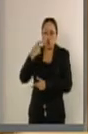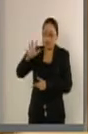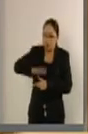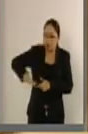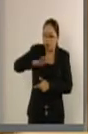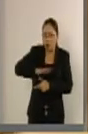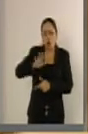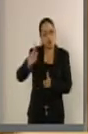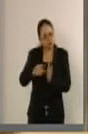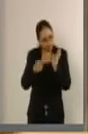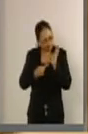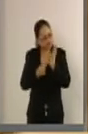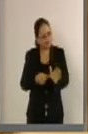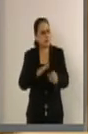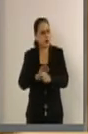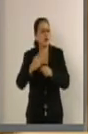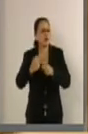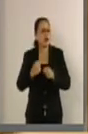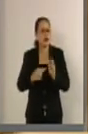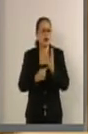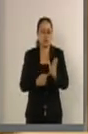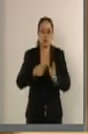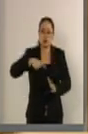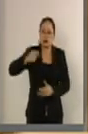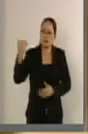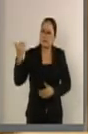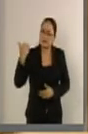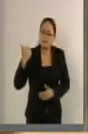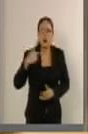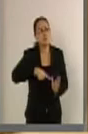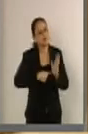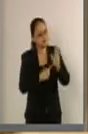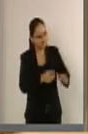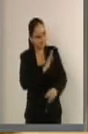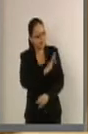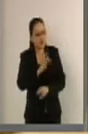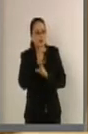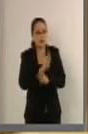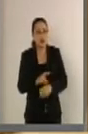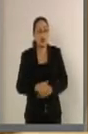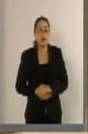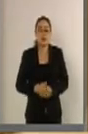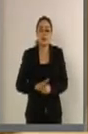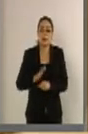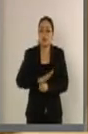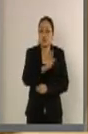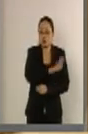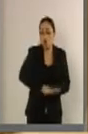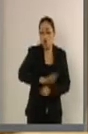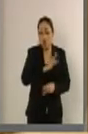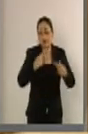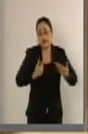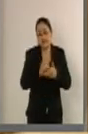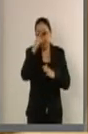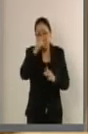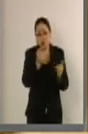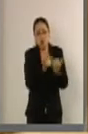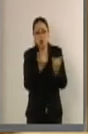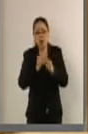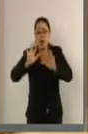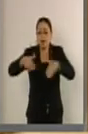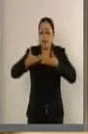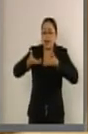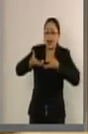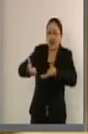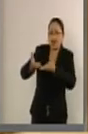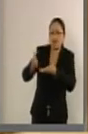antes estamos siendo vistos y exigidos. Respondamos a la altura de los mexicanos que han salido a las calles a dar